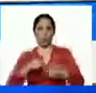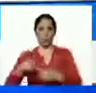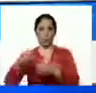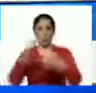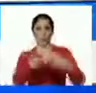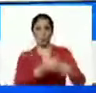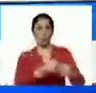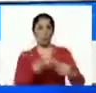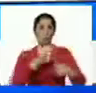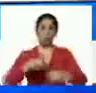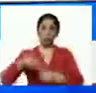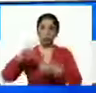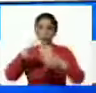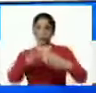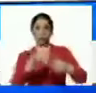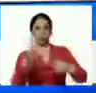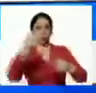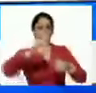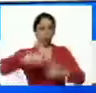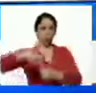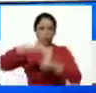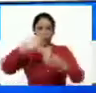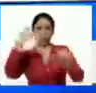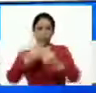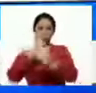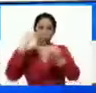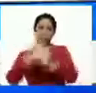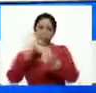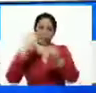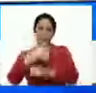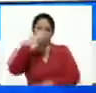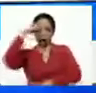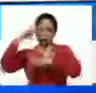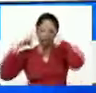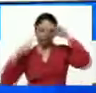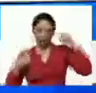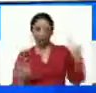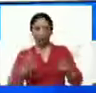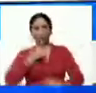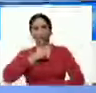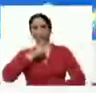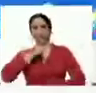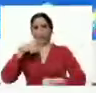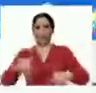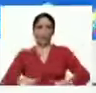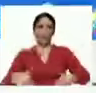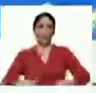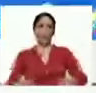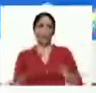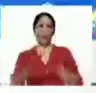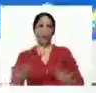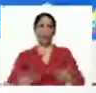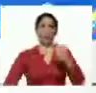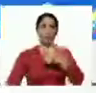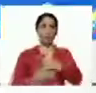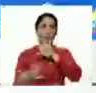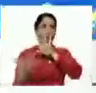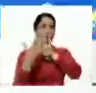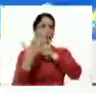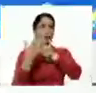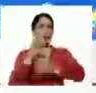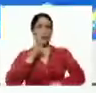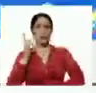sembrando sembrando trabajando trabajando trabajando perseverando perseverando perseverando y nos vamos para el Guarico